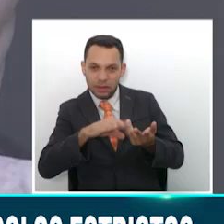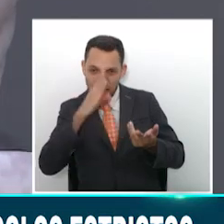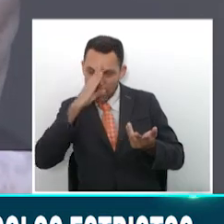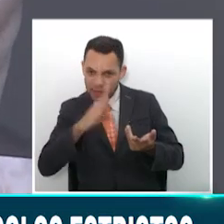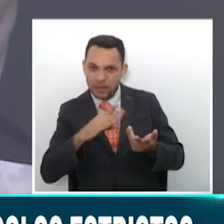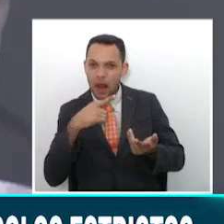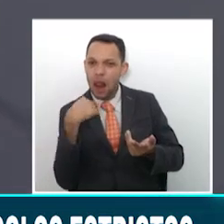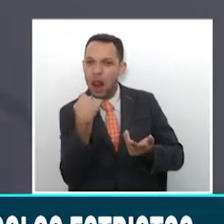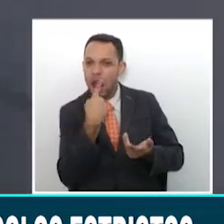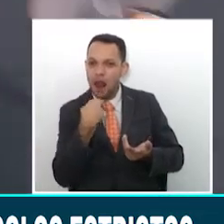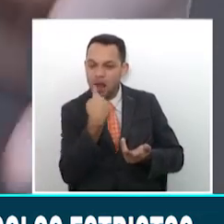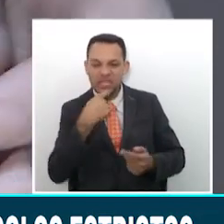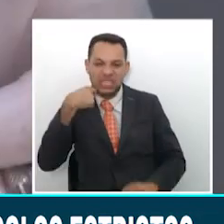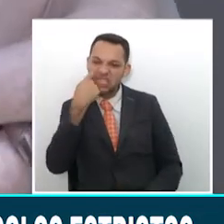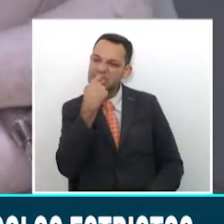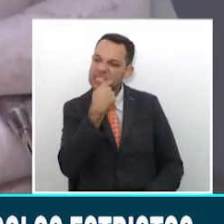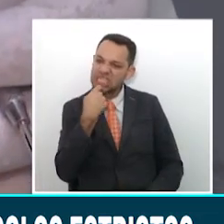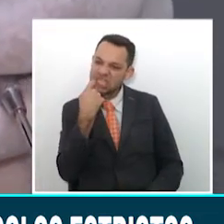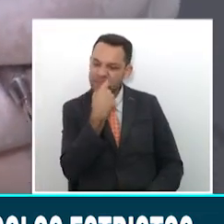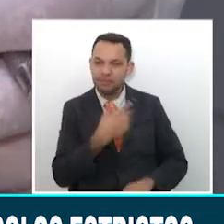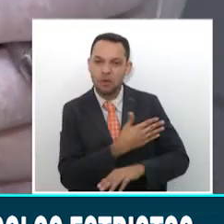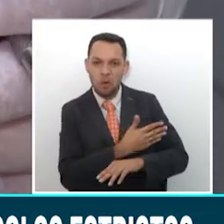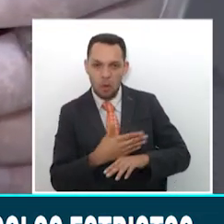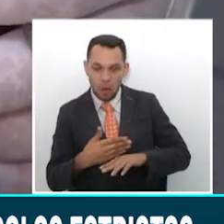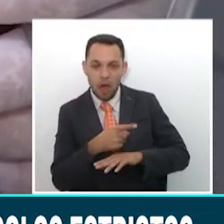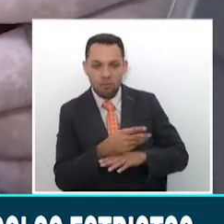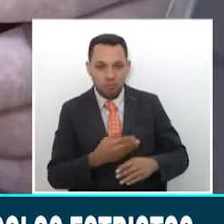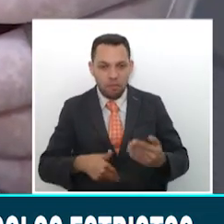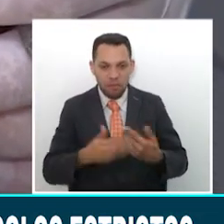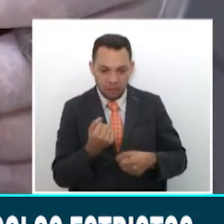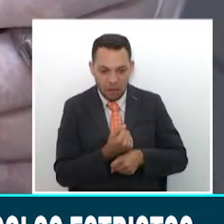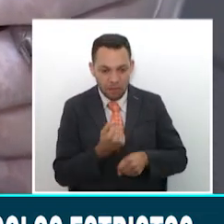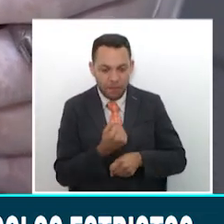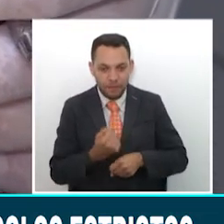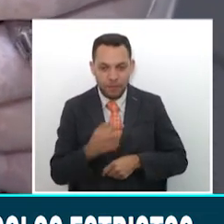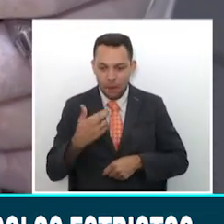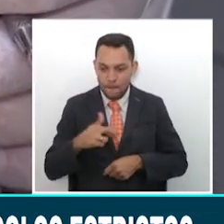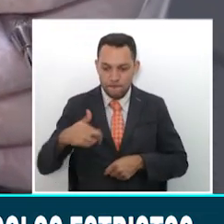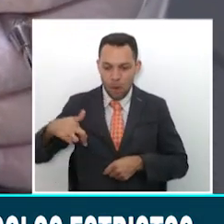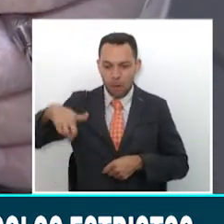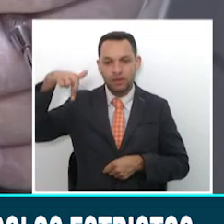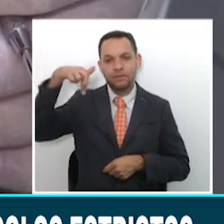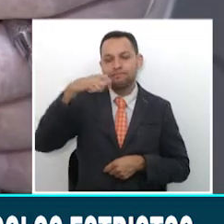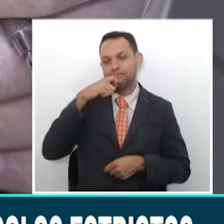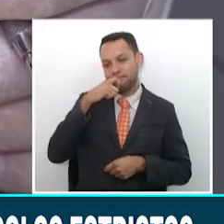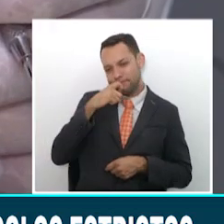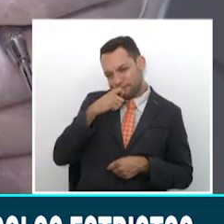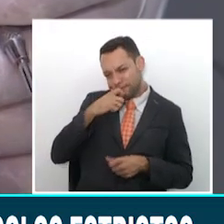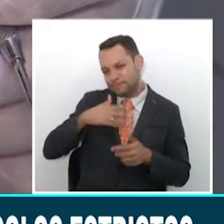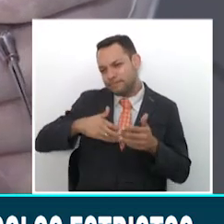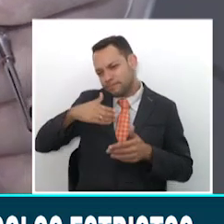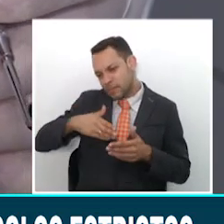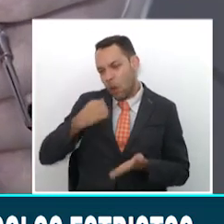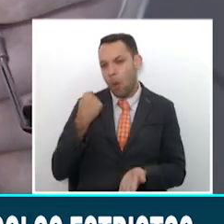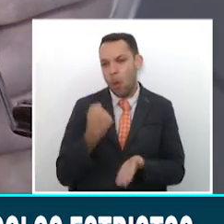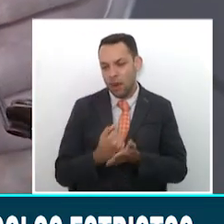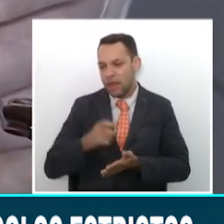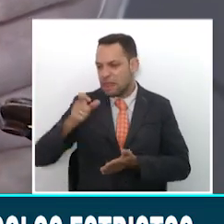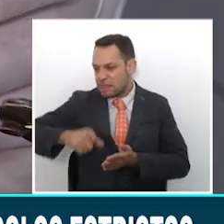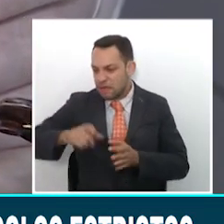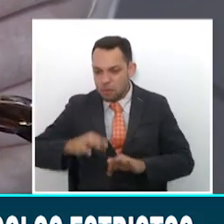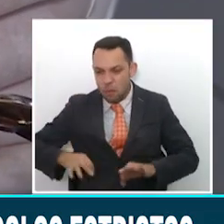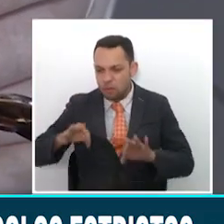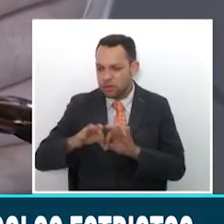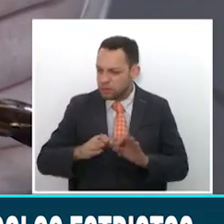oral de los odontólogos durante el periodo de la pandemia por el COVID-19. Los profesionales, por su parte, indicaron que es obligatorio que se tomen todas las